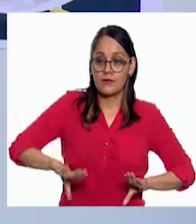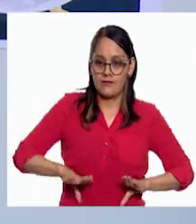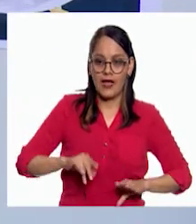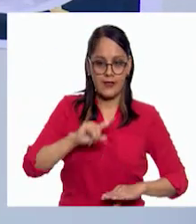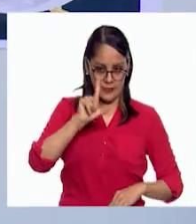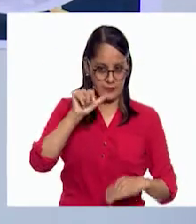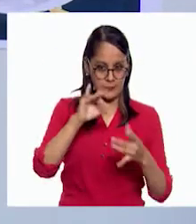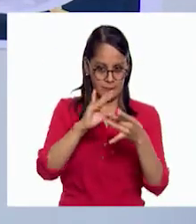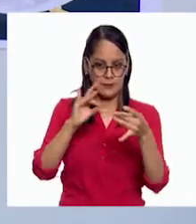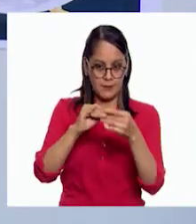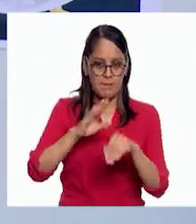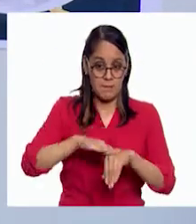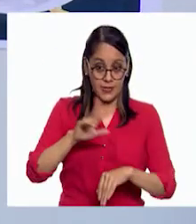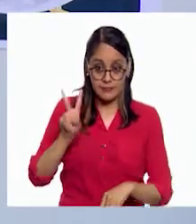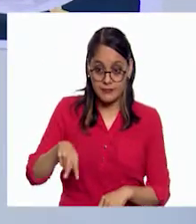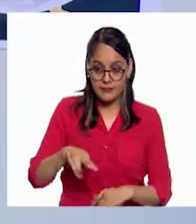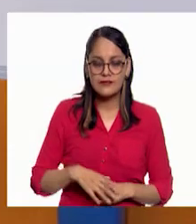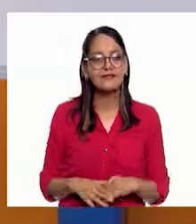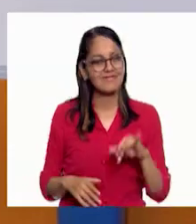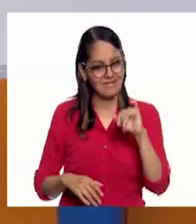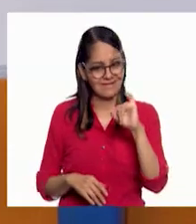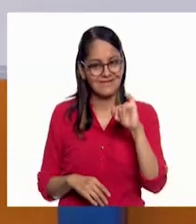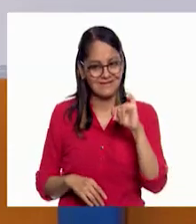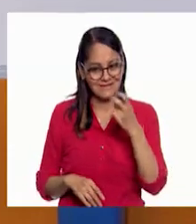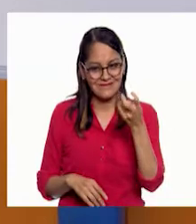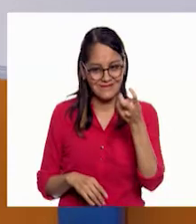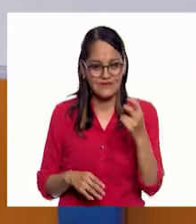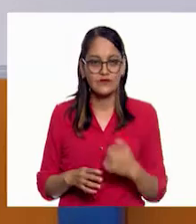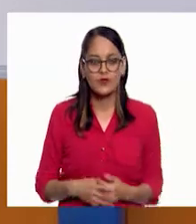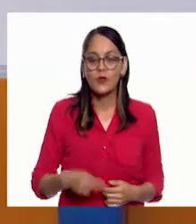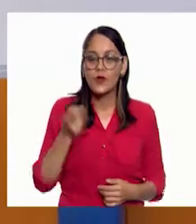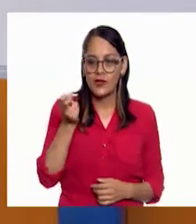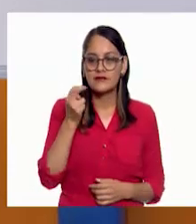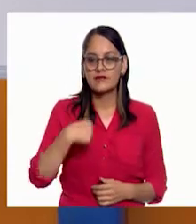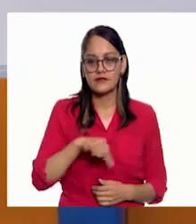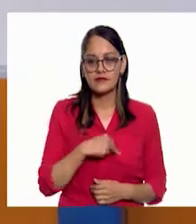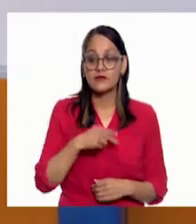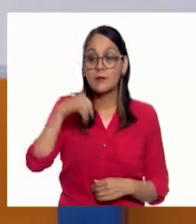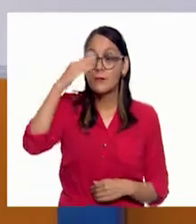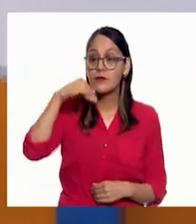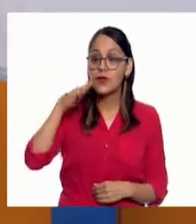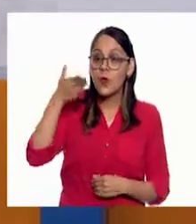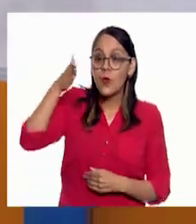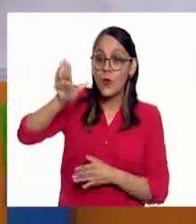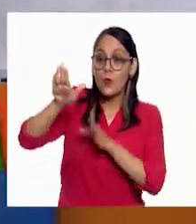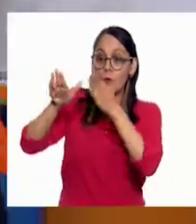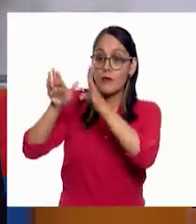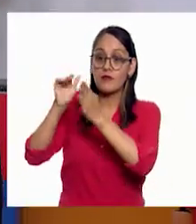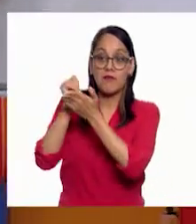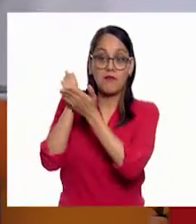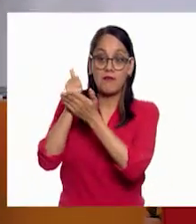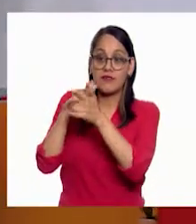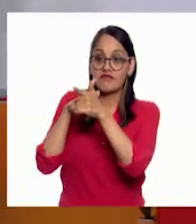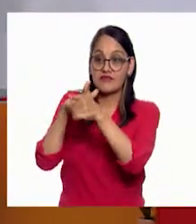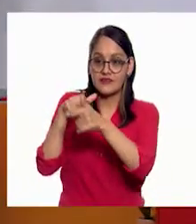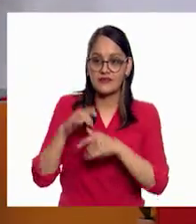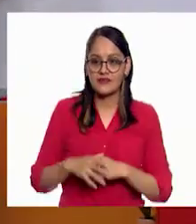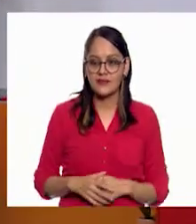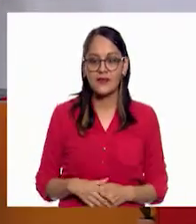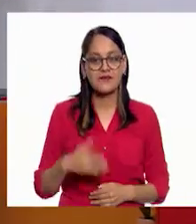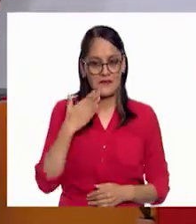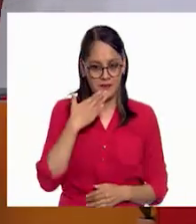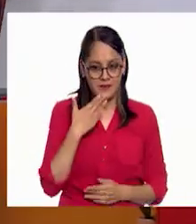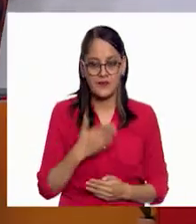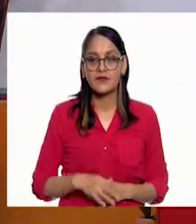ratito supongo vamos a hablar de eso, ¿verdad? Pues por 20. Por eso no, por eso las huellas siguen ahí. Listo, maestro Ezequiel, aquí están.